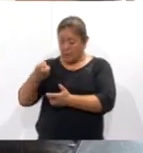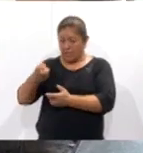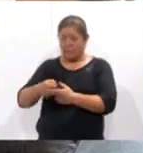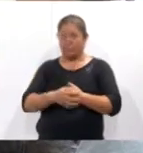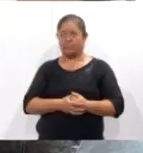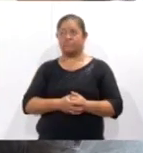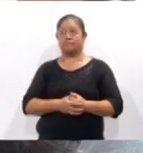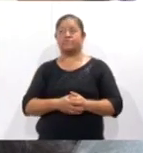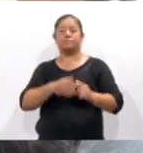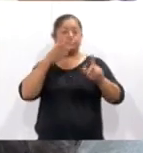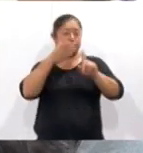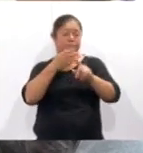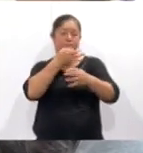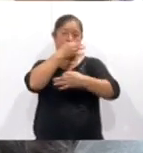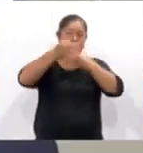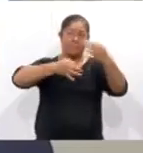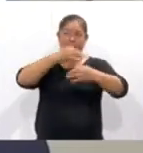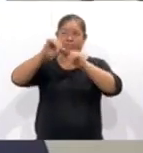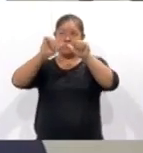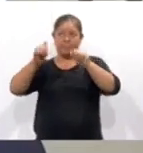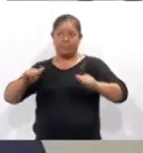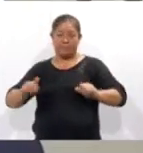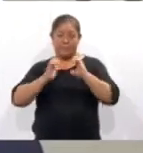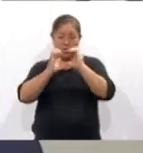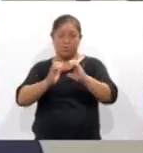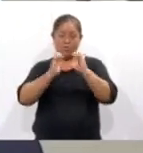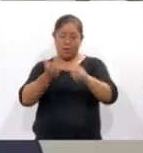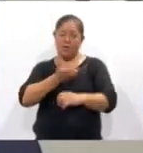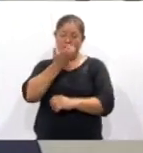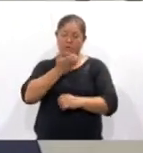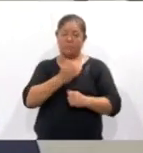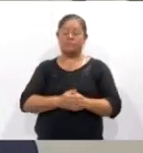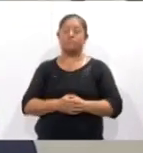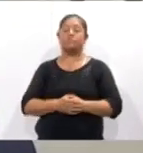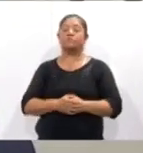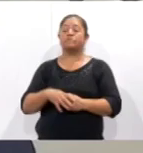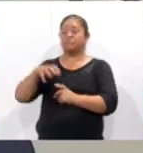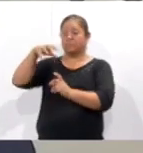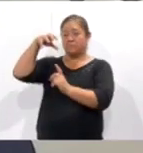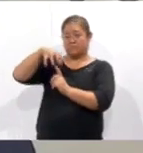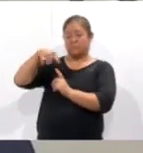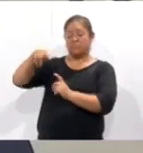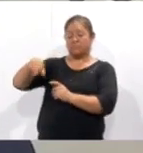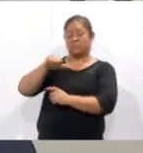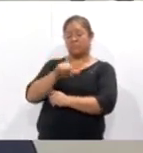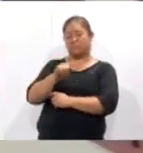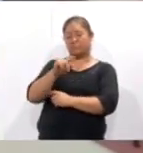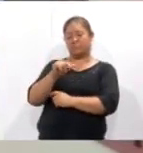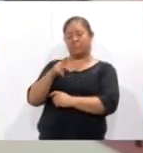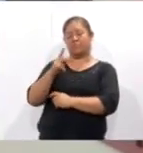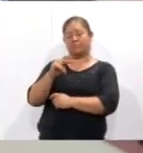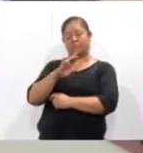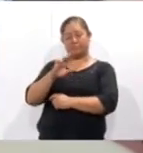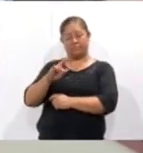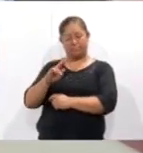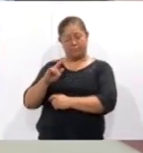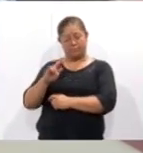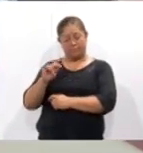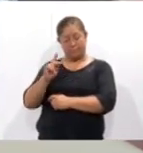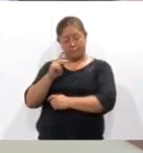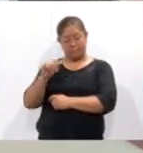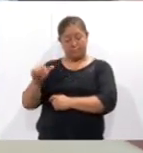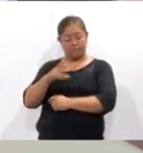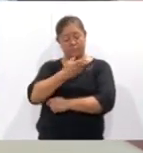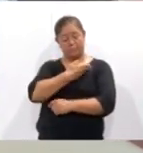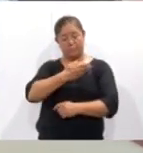Con el objetivo de promover el arte y preservar tradiciones, en el kiosco de la comunidad de Atlapa, municipio de Tlaxcala, se realizó una